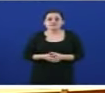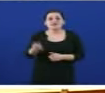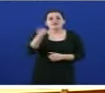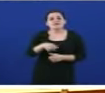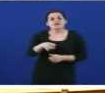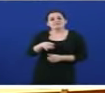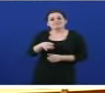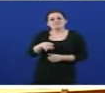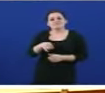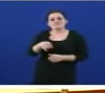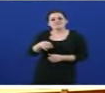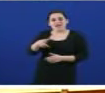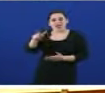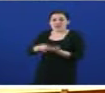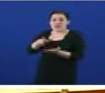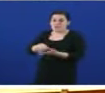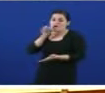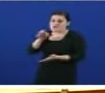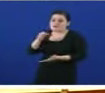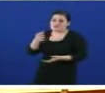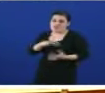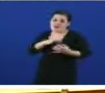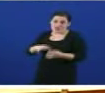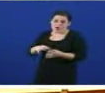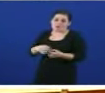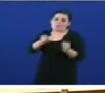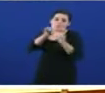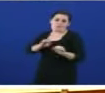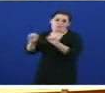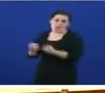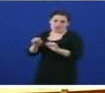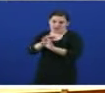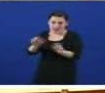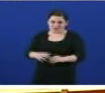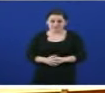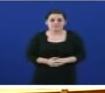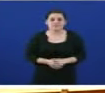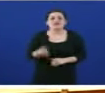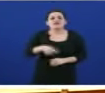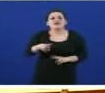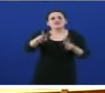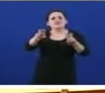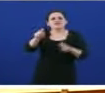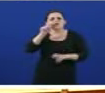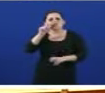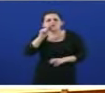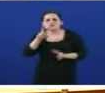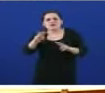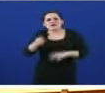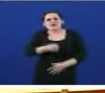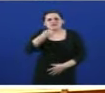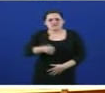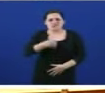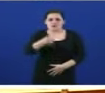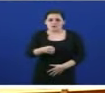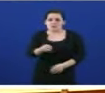desprotexer neste eido a nosa lingua. E resulta que tampouco no turismo, no ámbito do xacobeo, as cousas